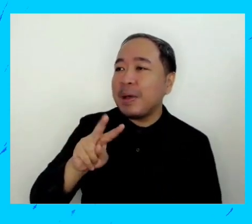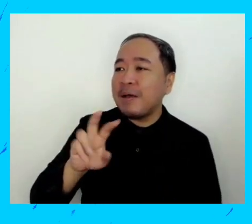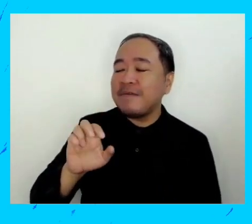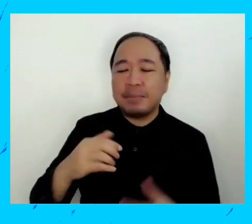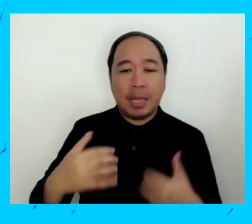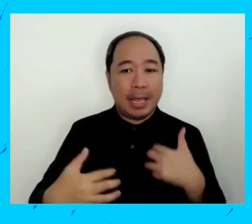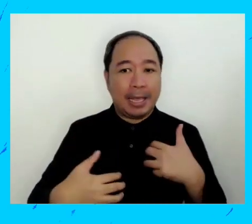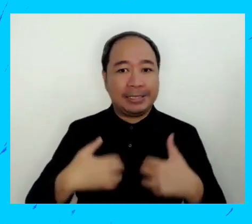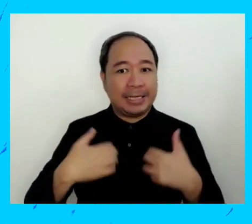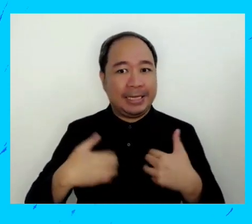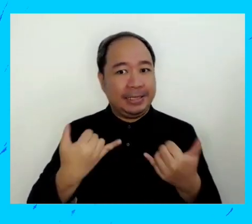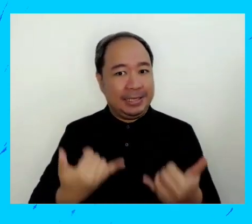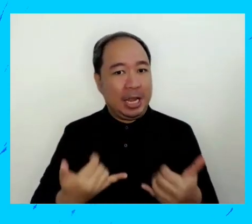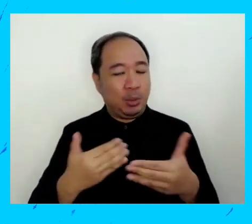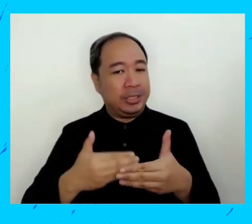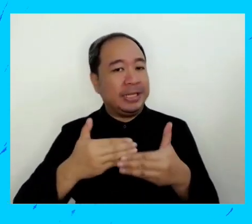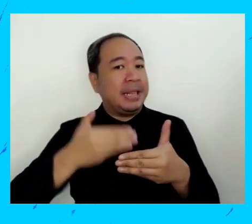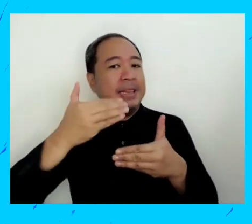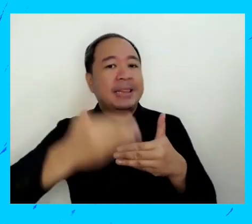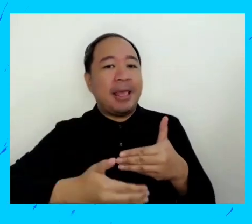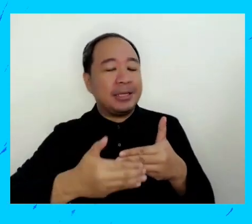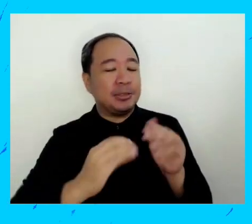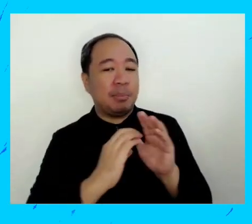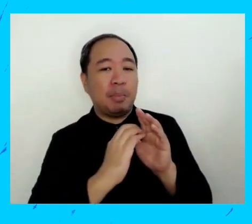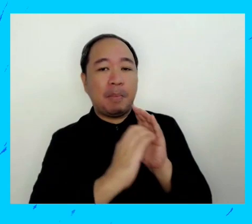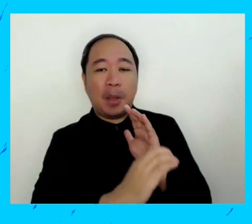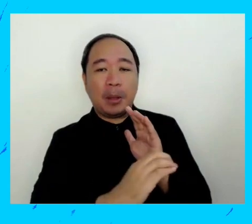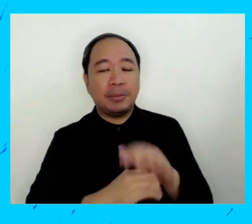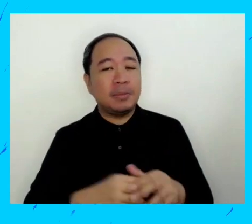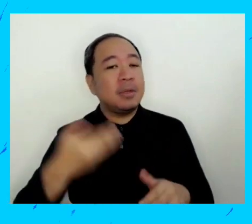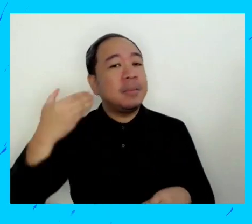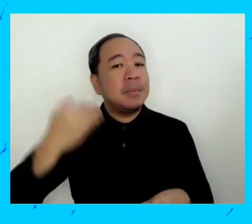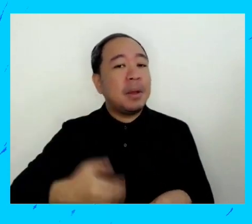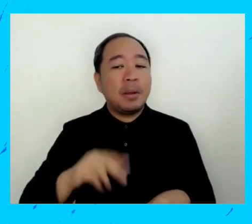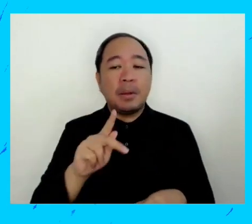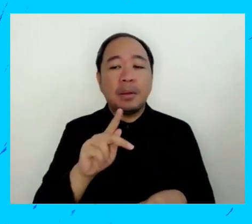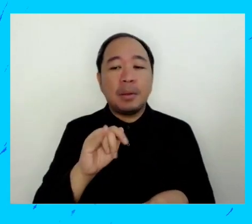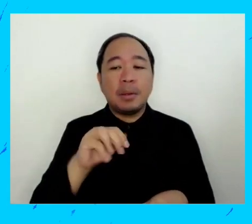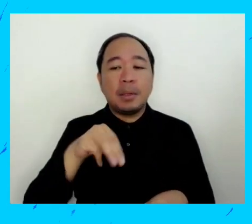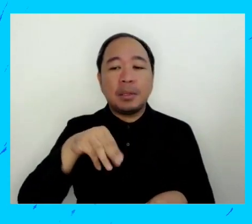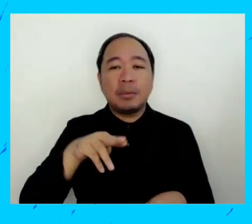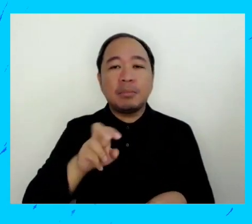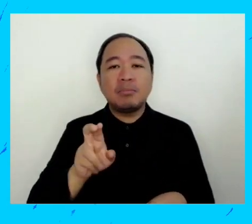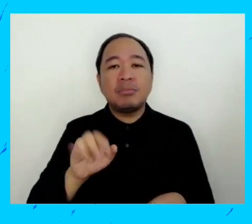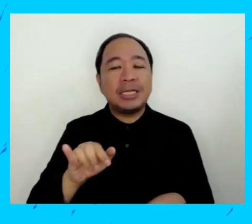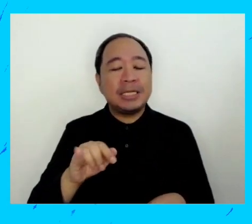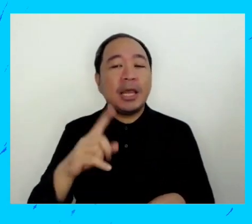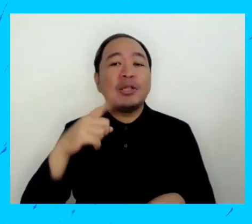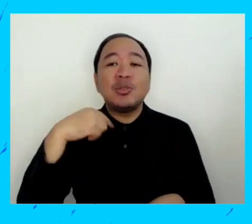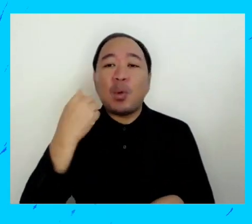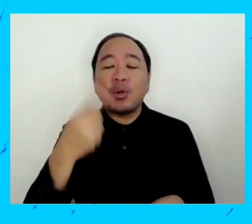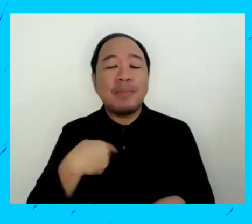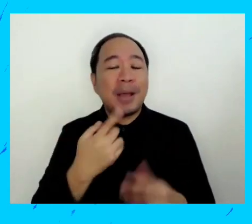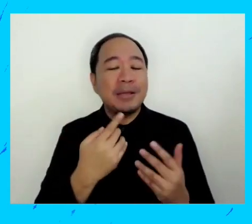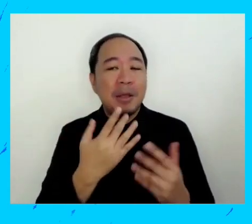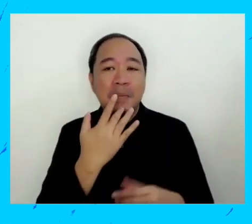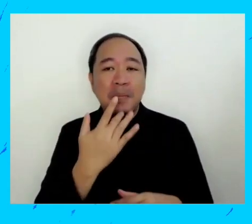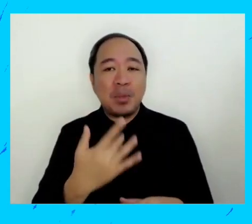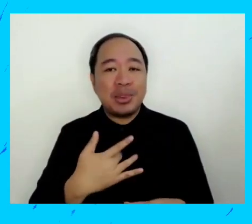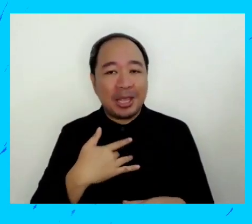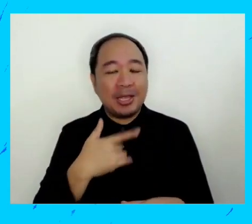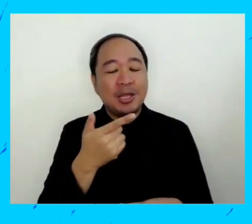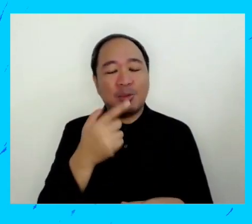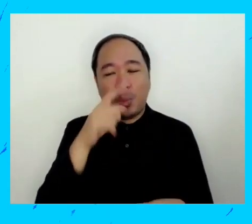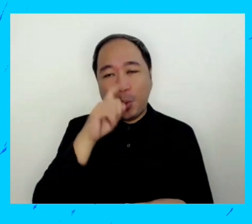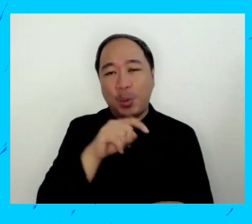muchísimas gracias realmente es un gran placer poder ser la moderada en la próxima sesión en mi nombre es kim